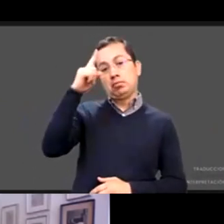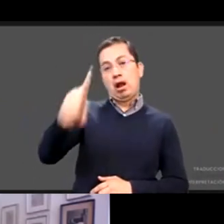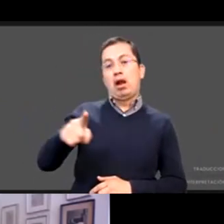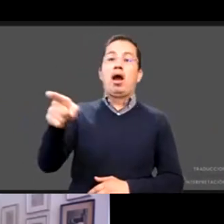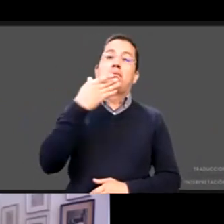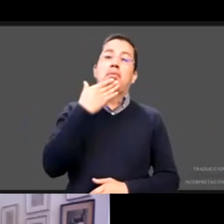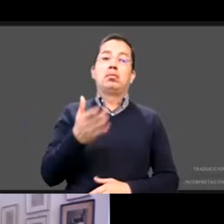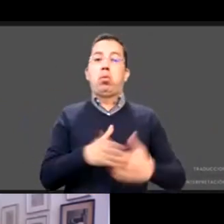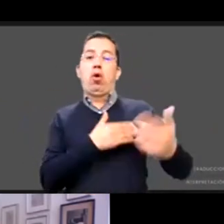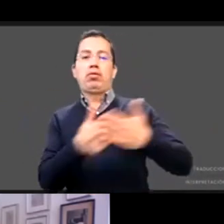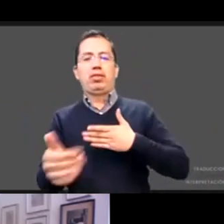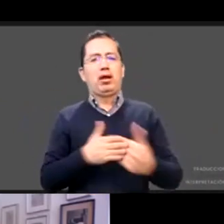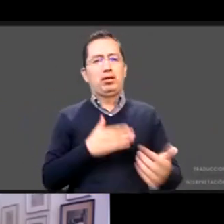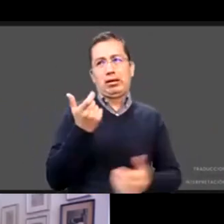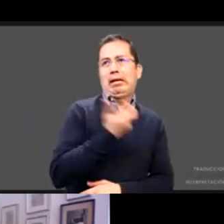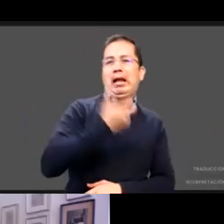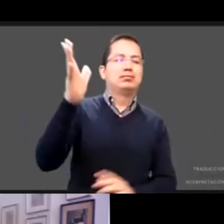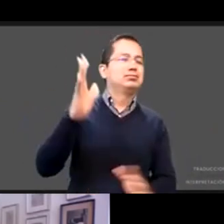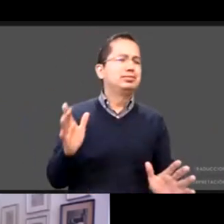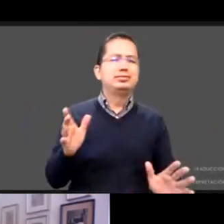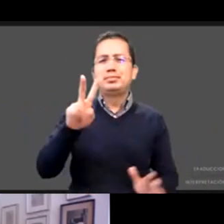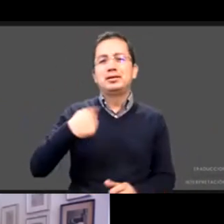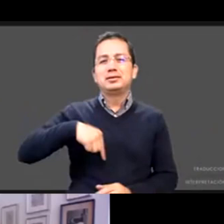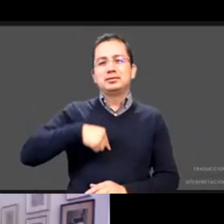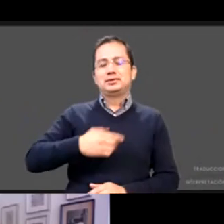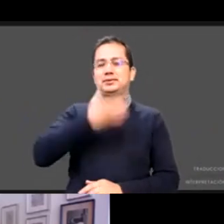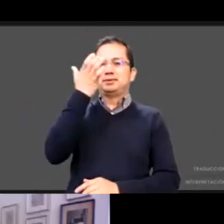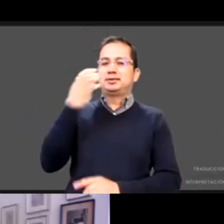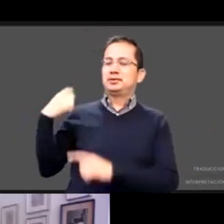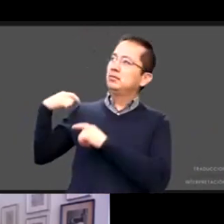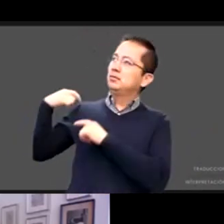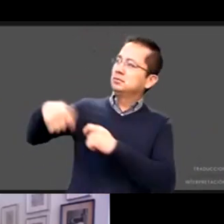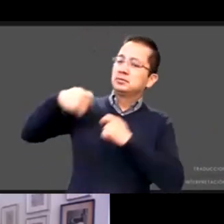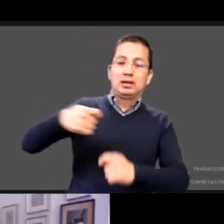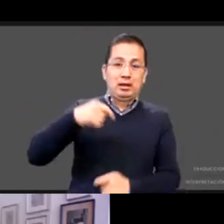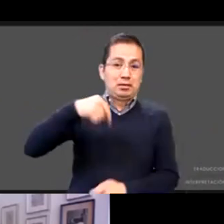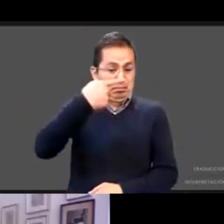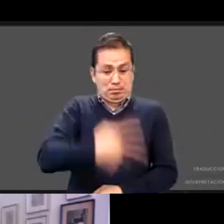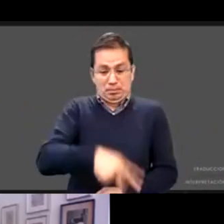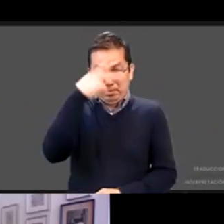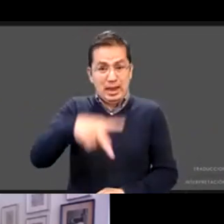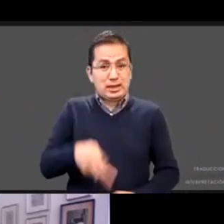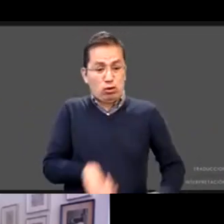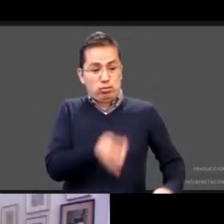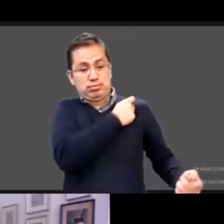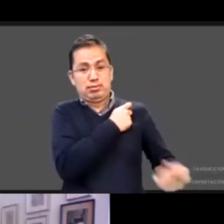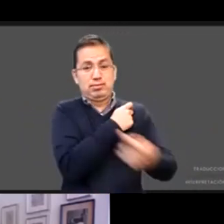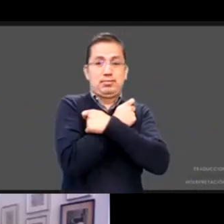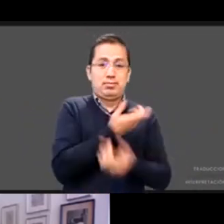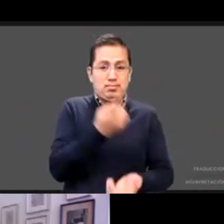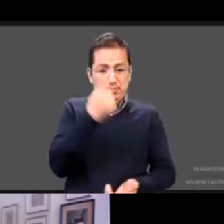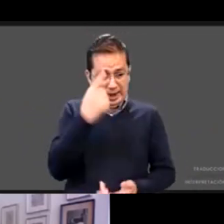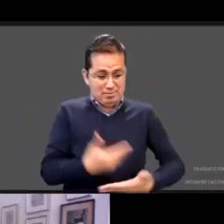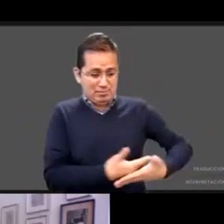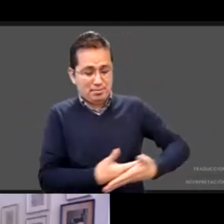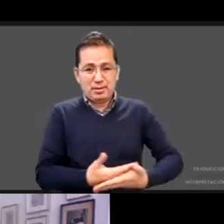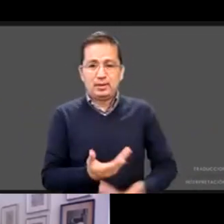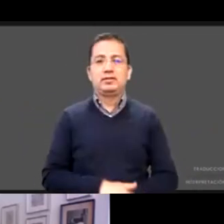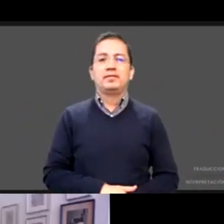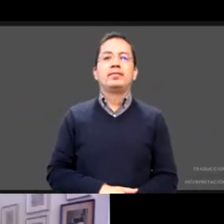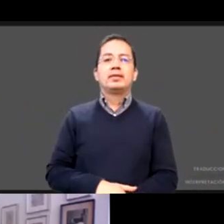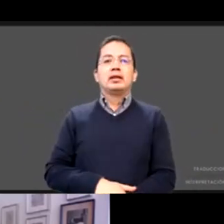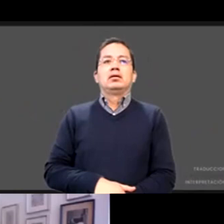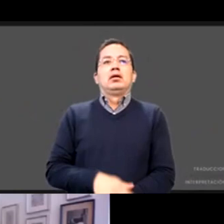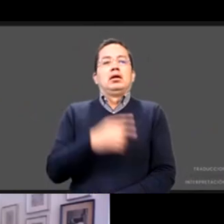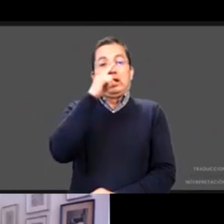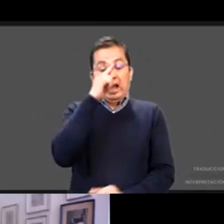que teníamos de nuestras tradiciones donde también es importante esto que comenta Male pero a veces nos limitamos a decir ¿y qué está haciendo el gobierno?